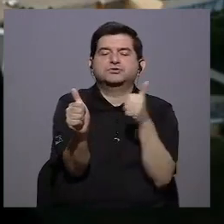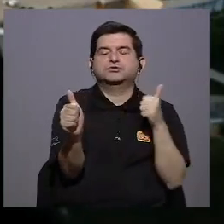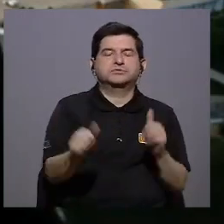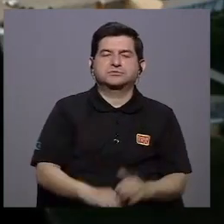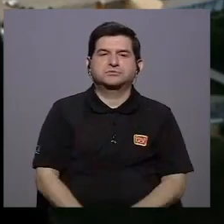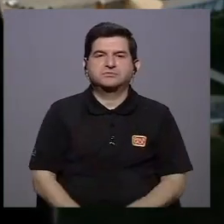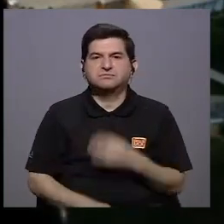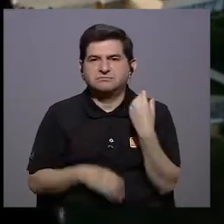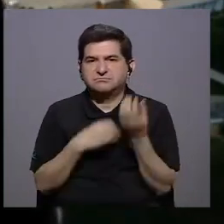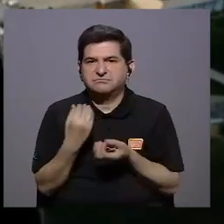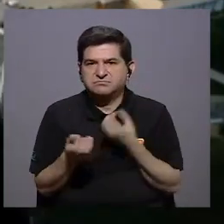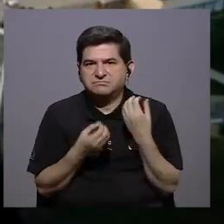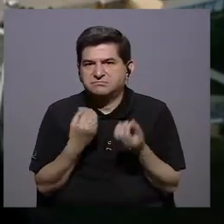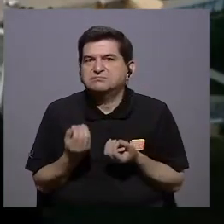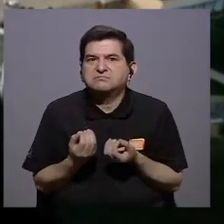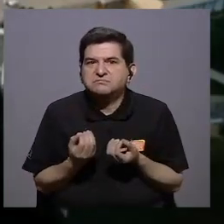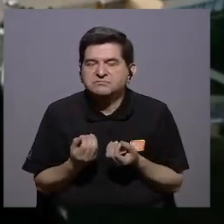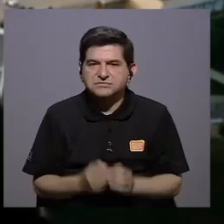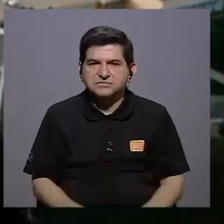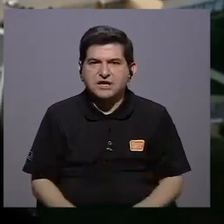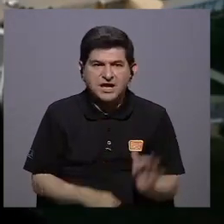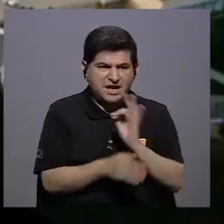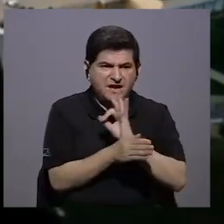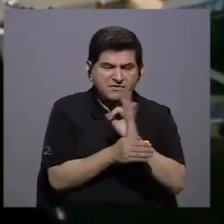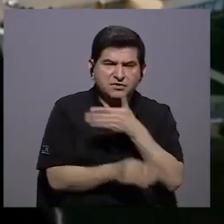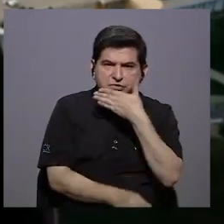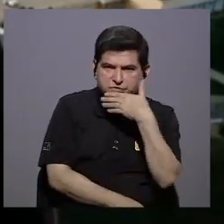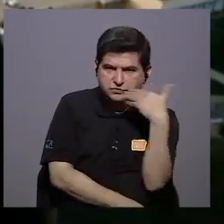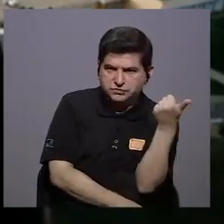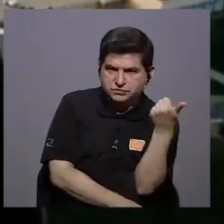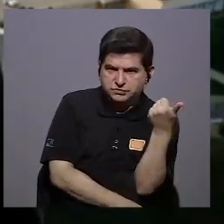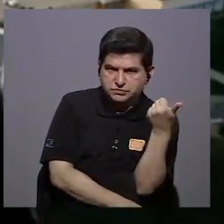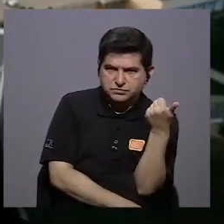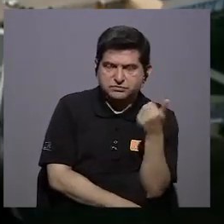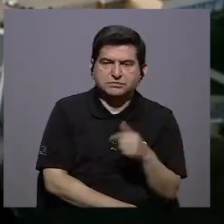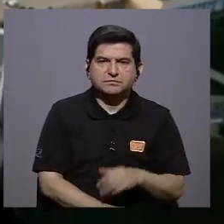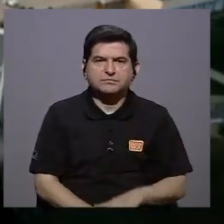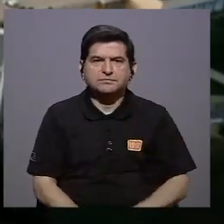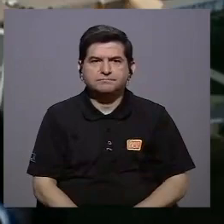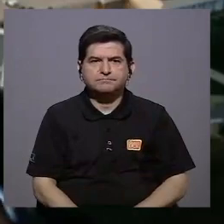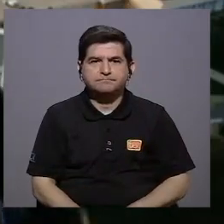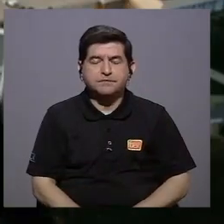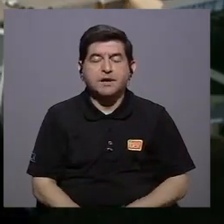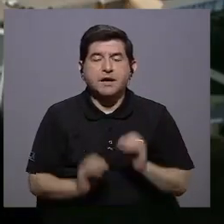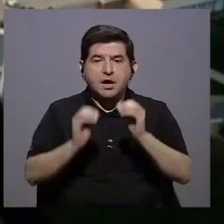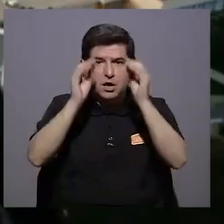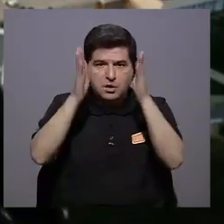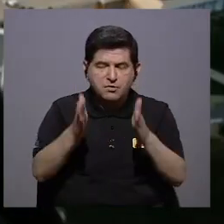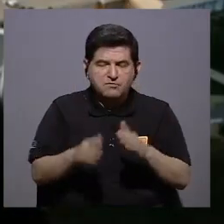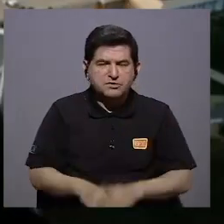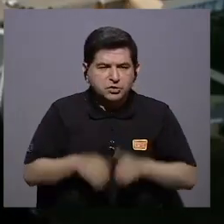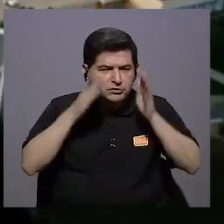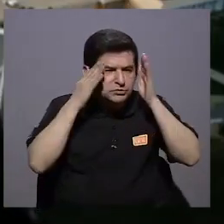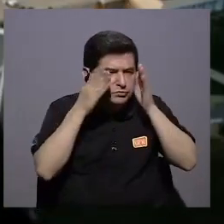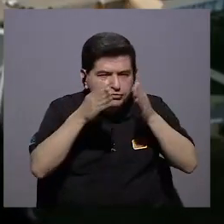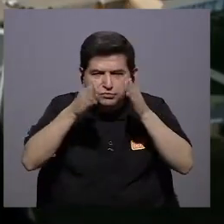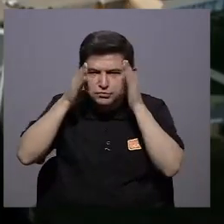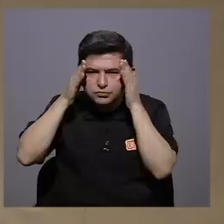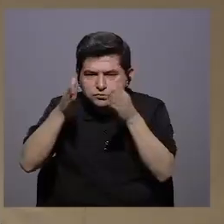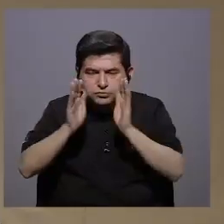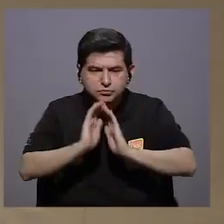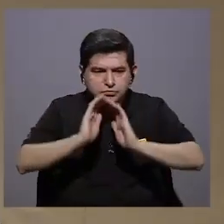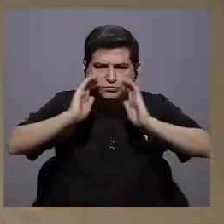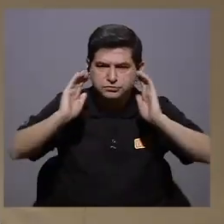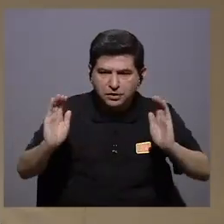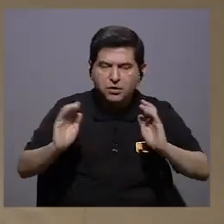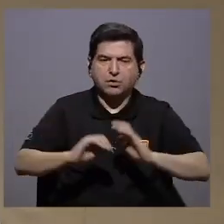que es lo que hay que hacer y lo que está funcionando mejor pues los profesores están muy encima de los